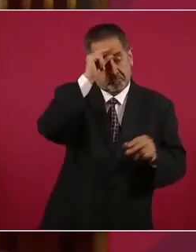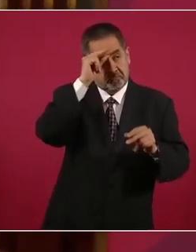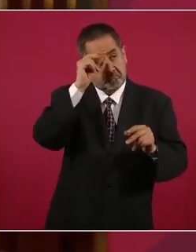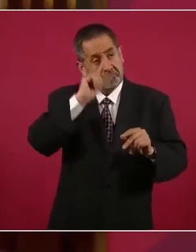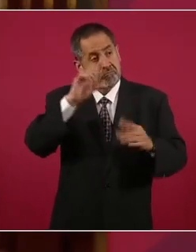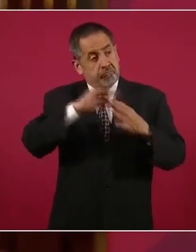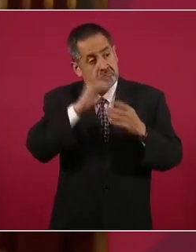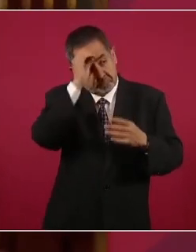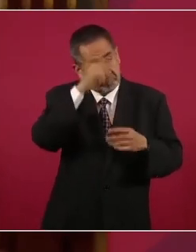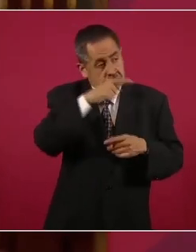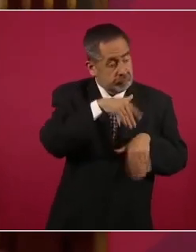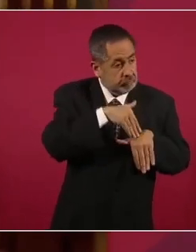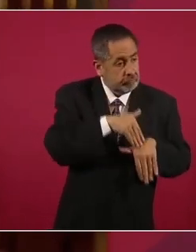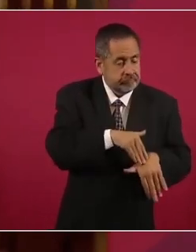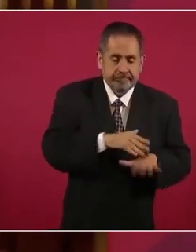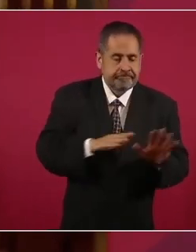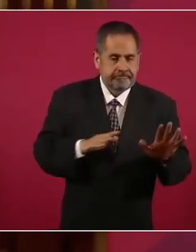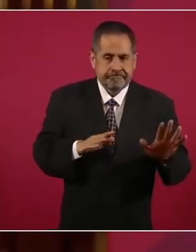orgánicos.